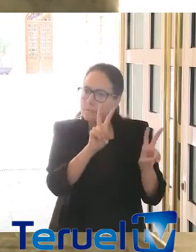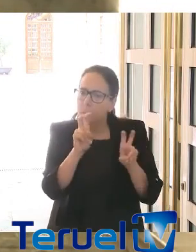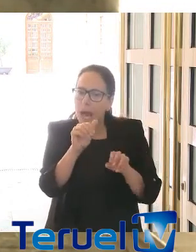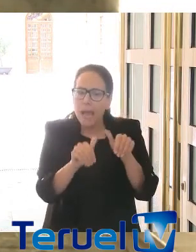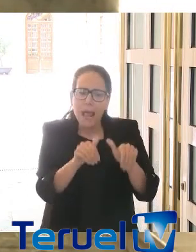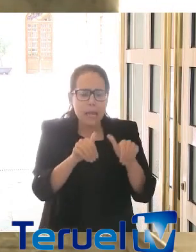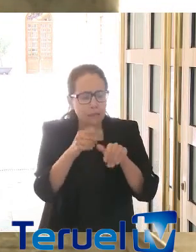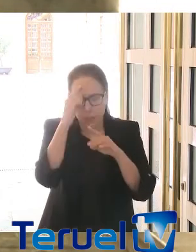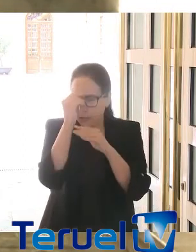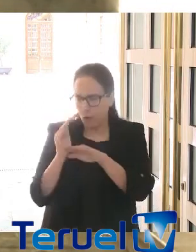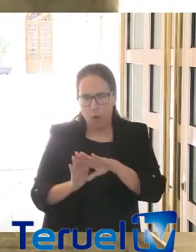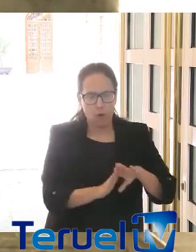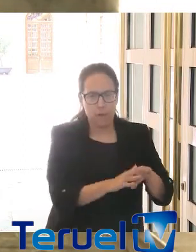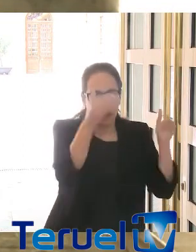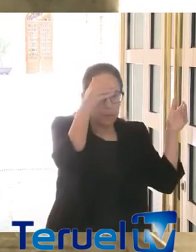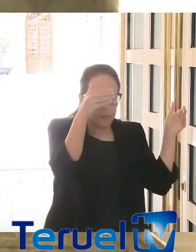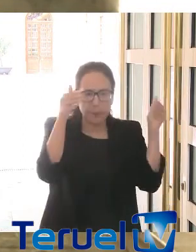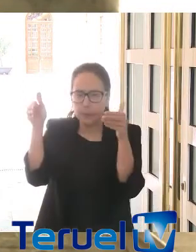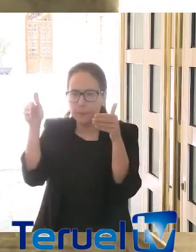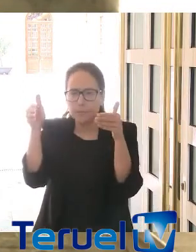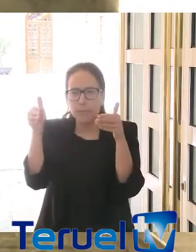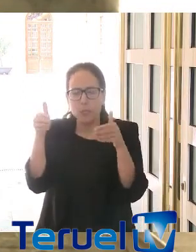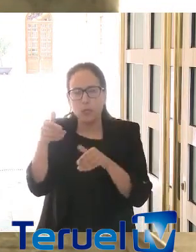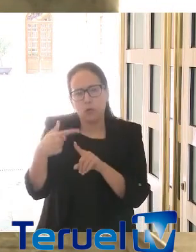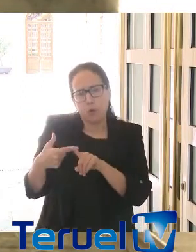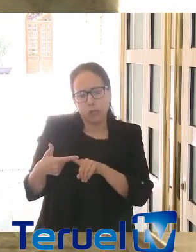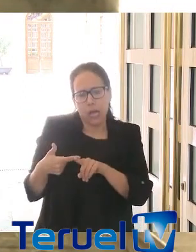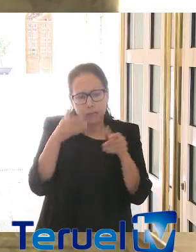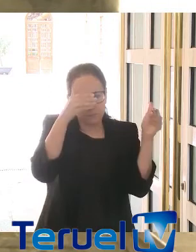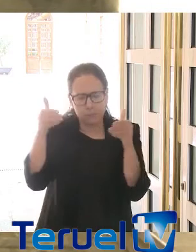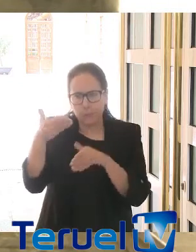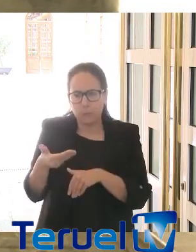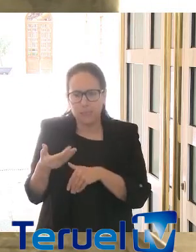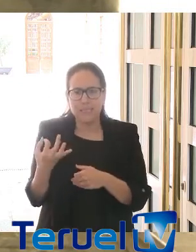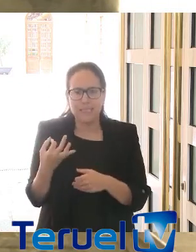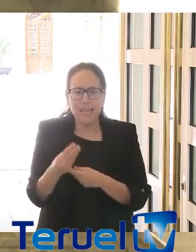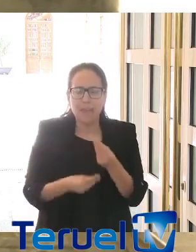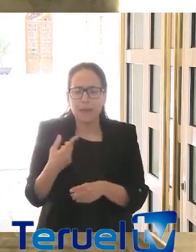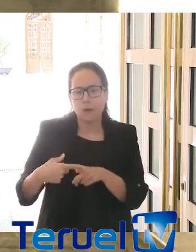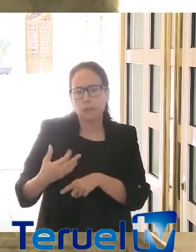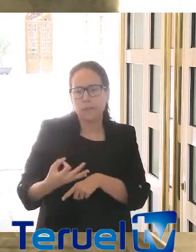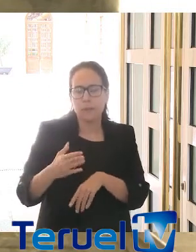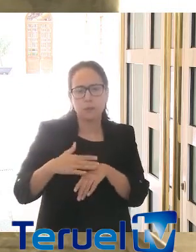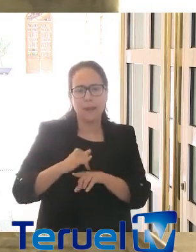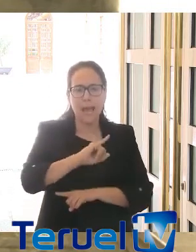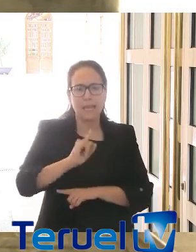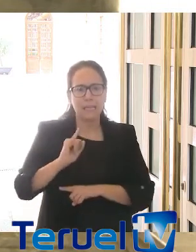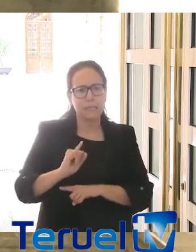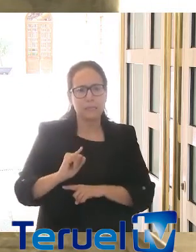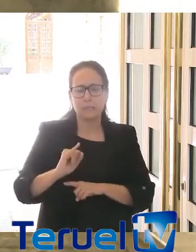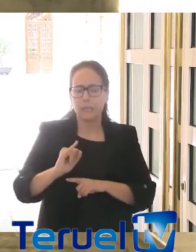y centrarnos en lo que tenemos que centrarnos, que es en hacer lo que debemos para salir de esta crisis